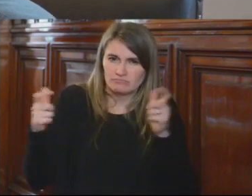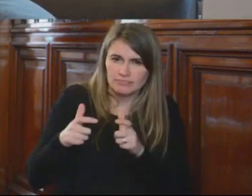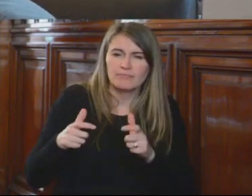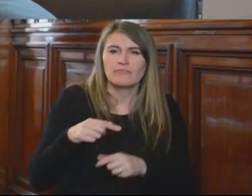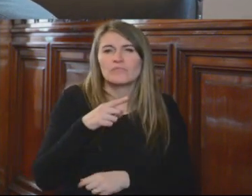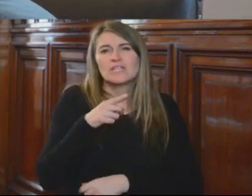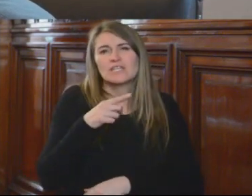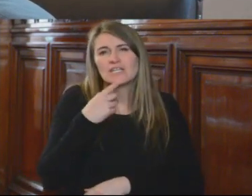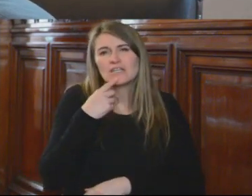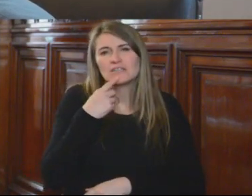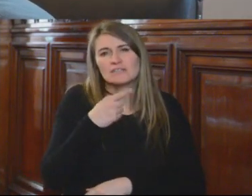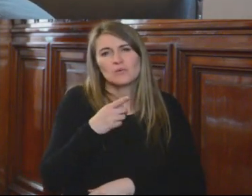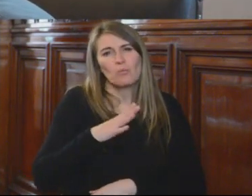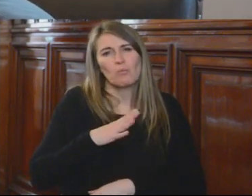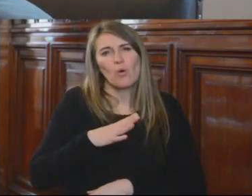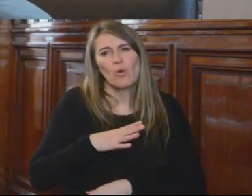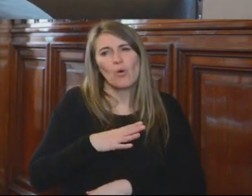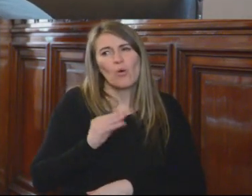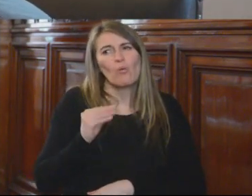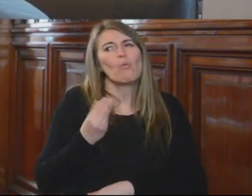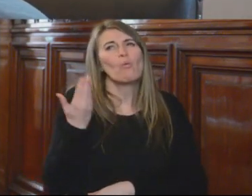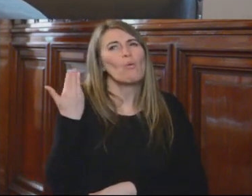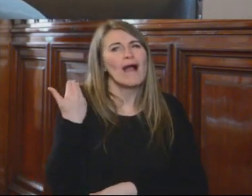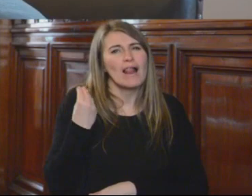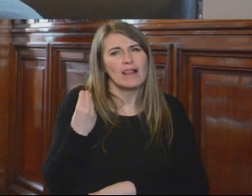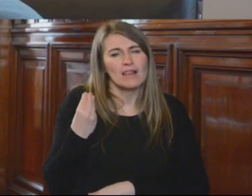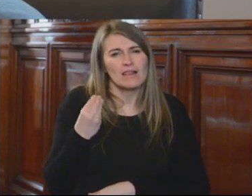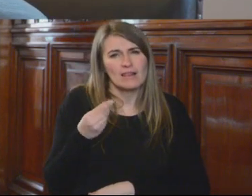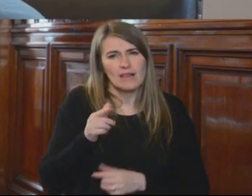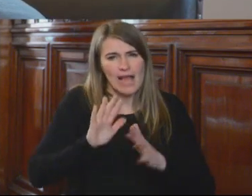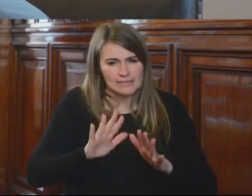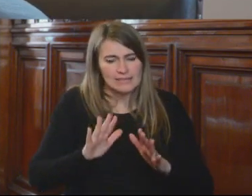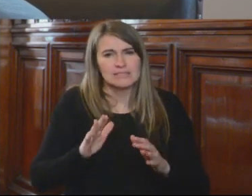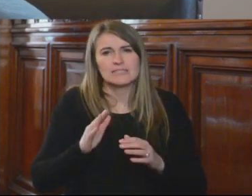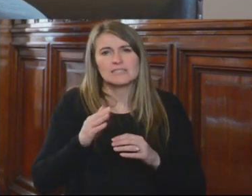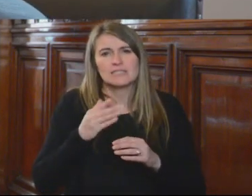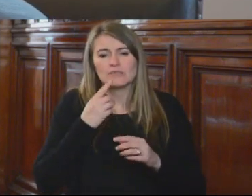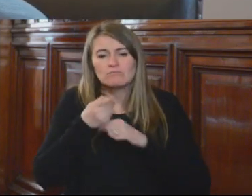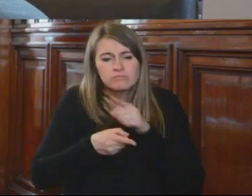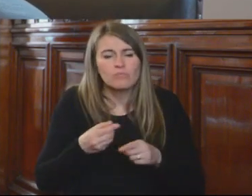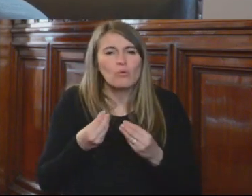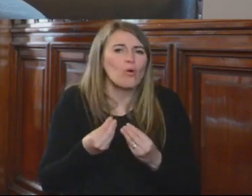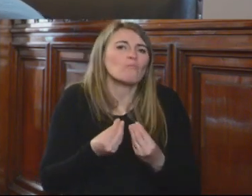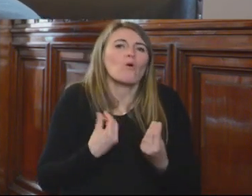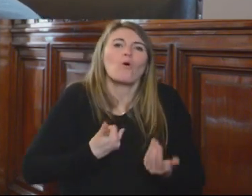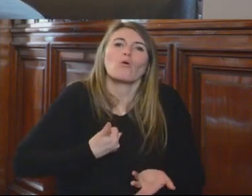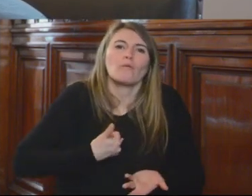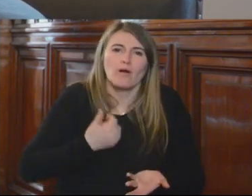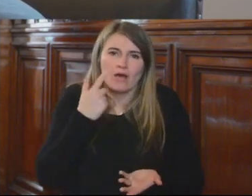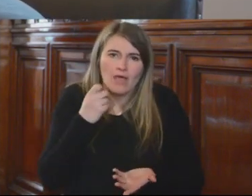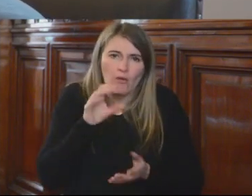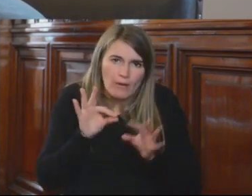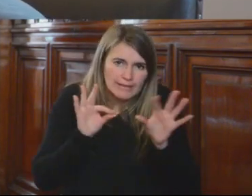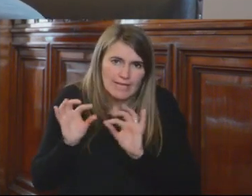pero sí, ¿cuáles habrían sido los medios de impugnación que se estarían utilizando, solo por